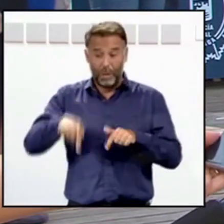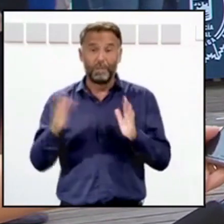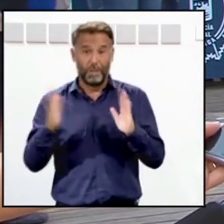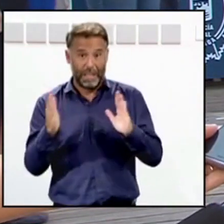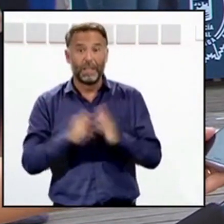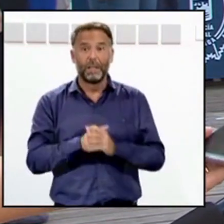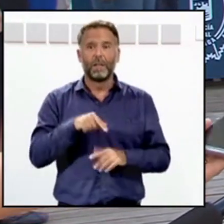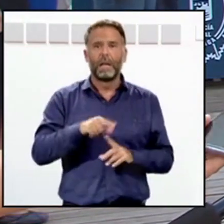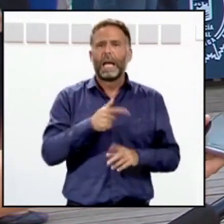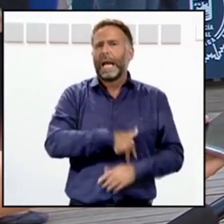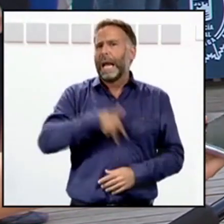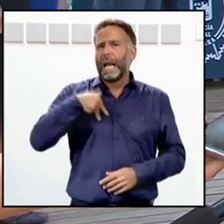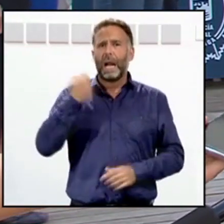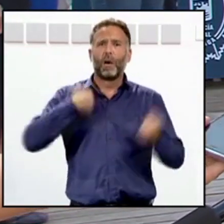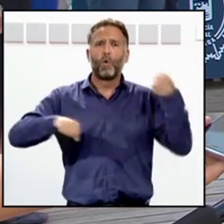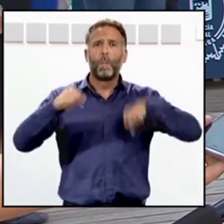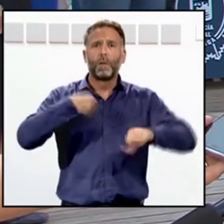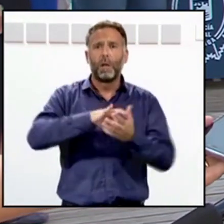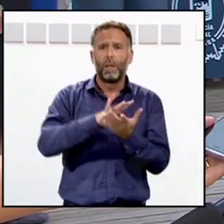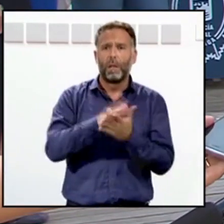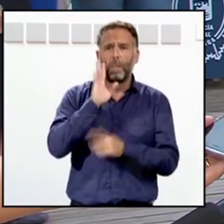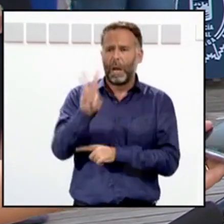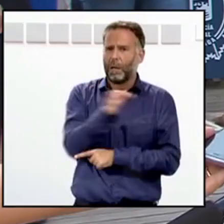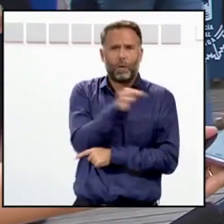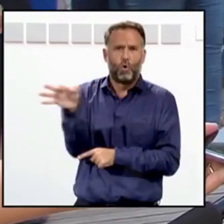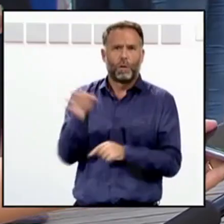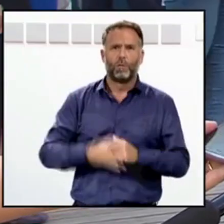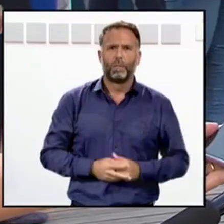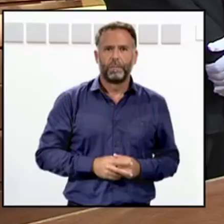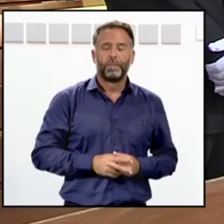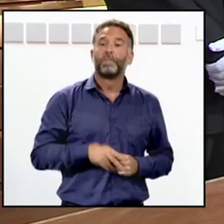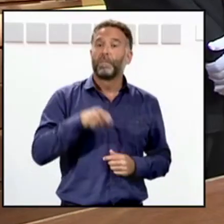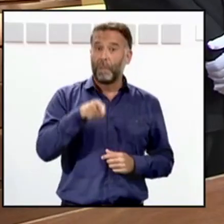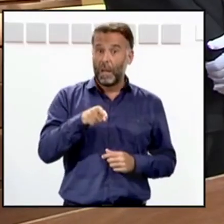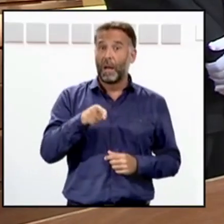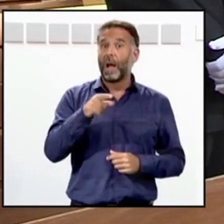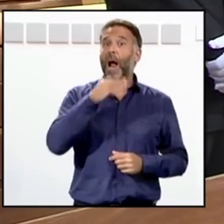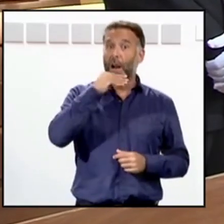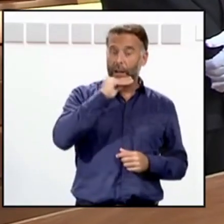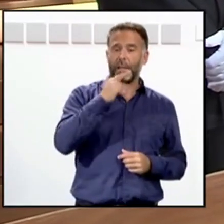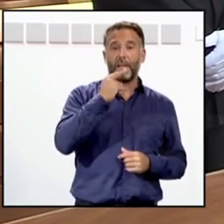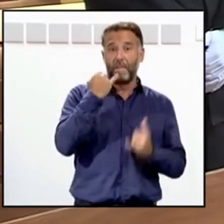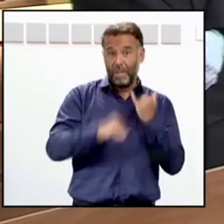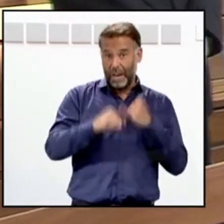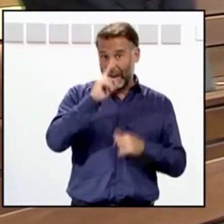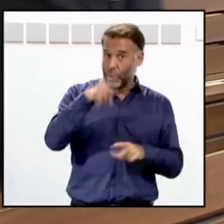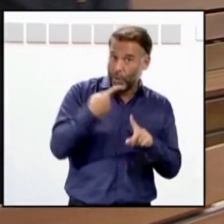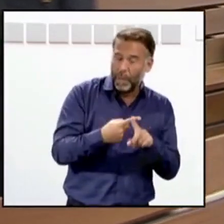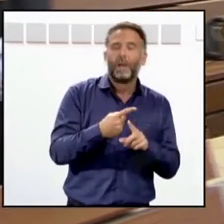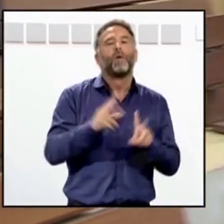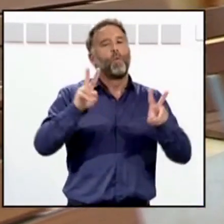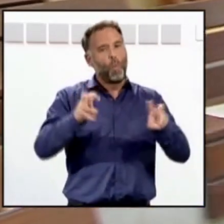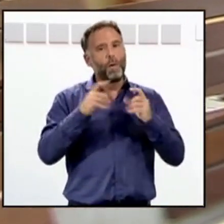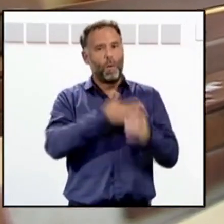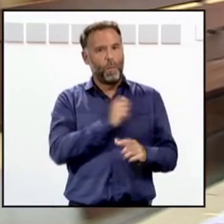comportamiento general de la población de Málaga ha sido correcto. De la Torre ha confirmado que a finales del verano que viene, 90 nuevos policías se